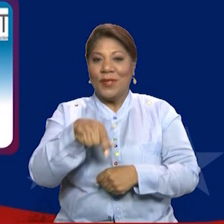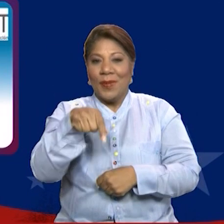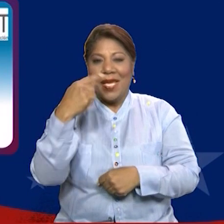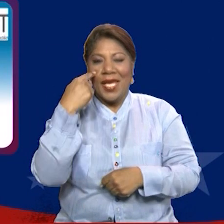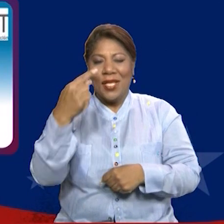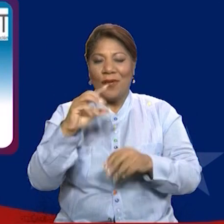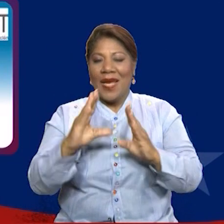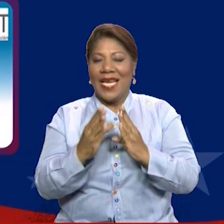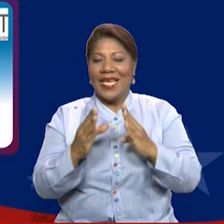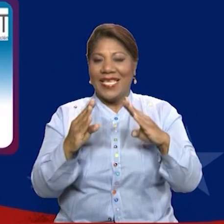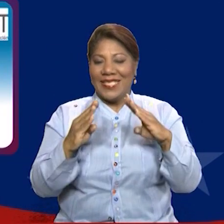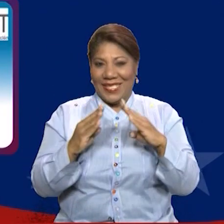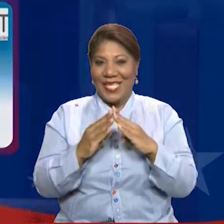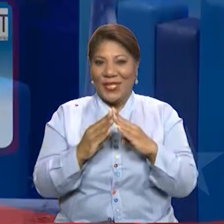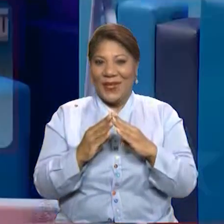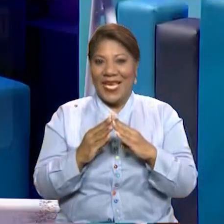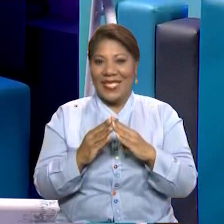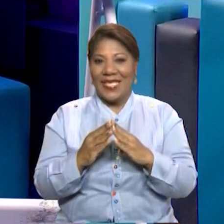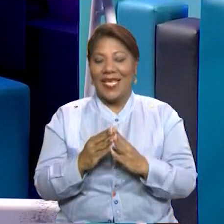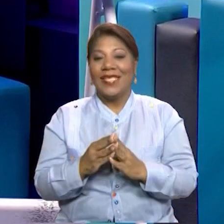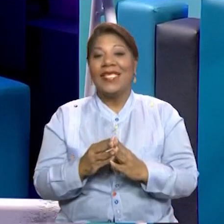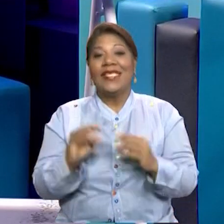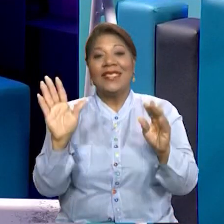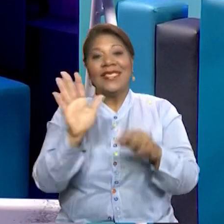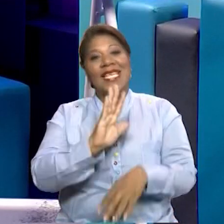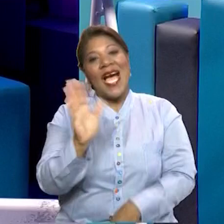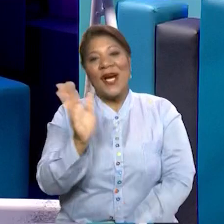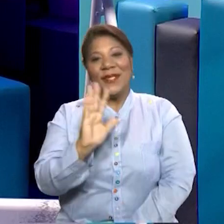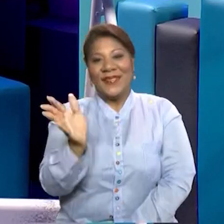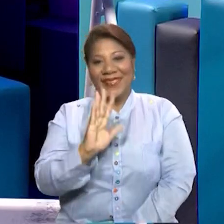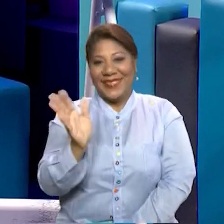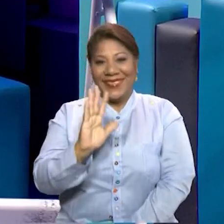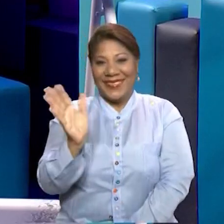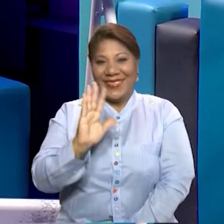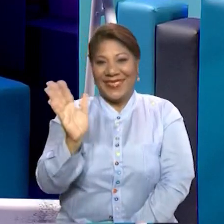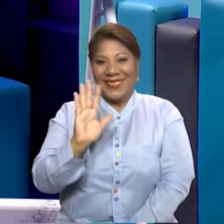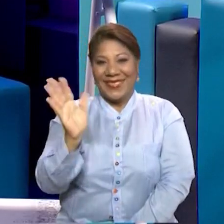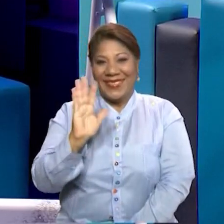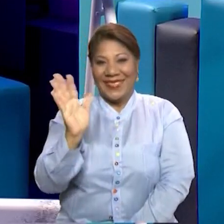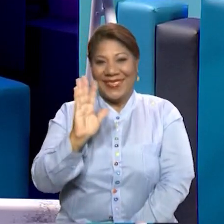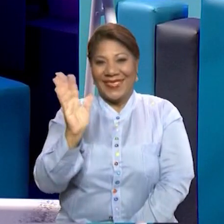clase llegara hasta sus hogares. Me despido, chao, hasta la próxima semana.